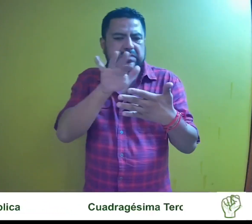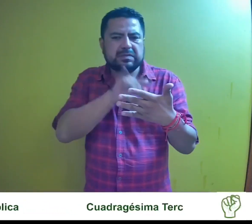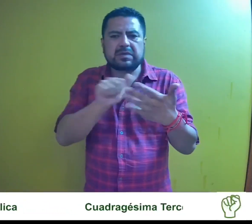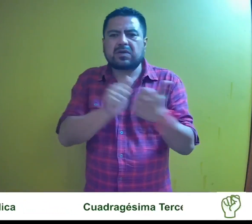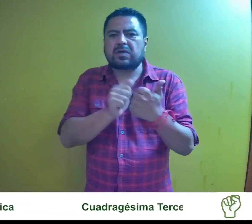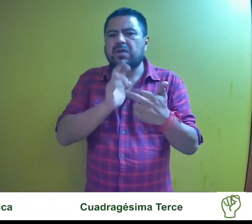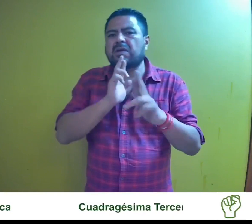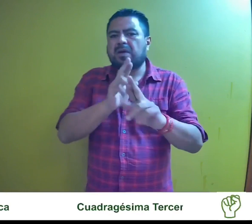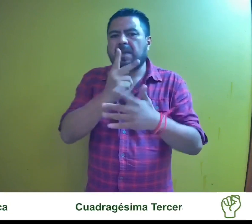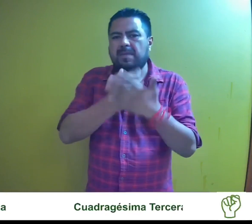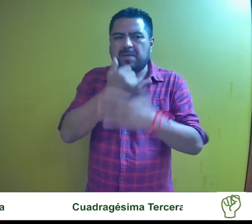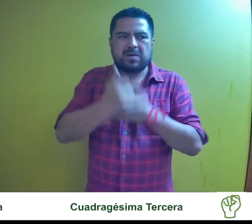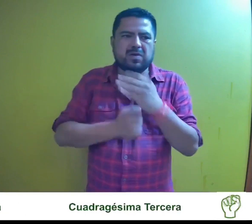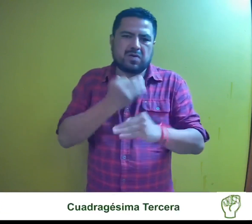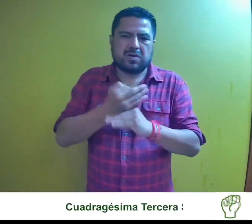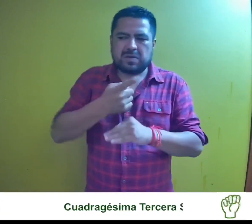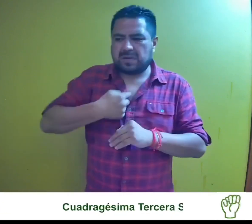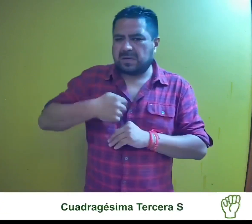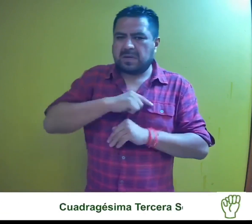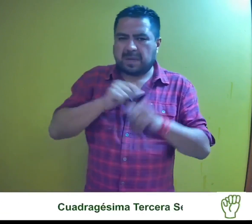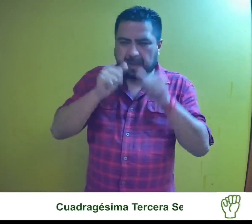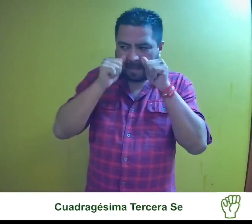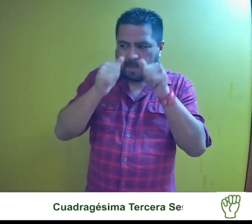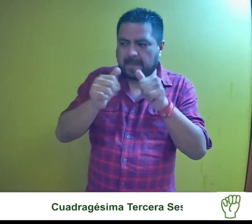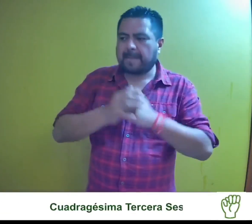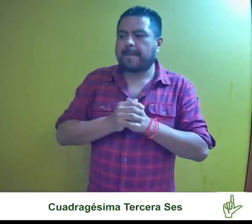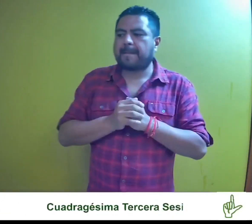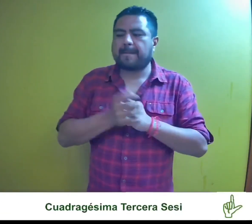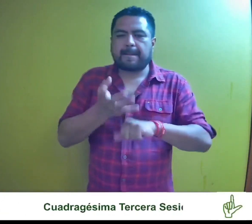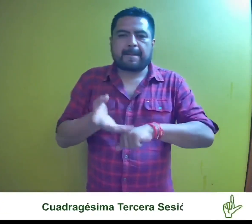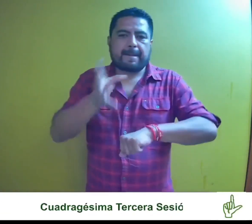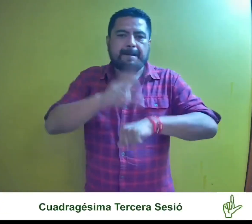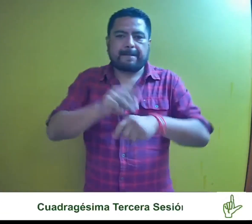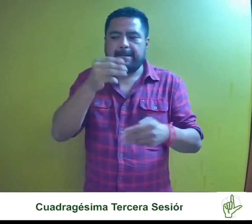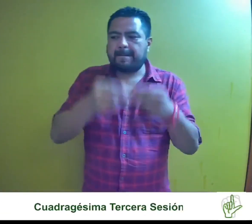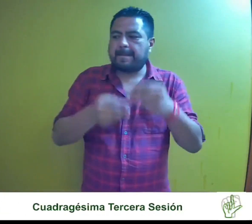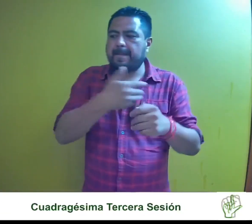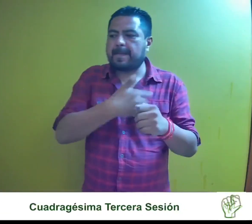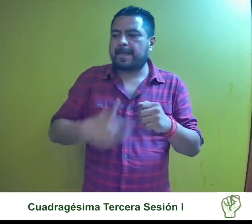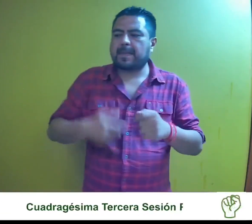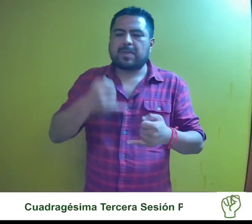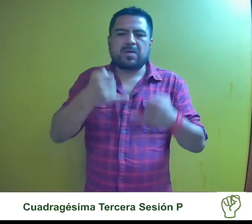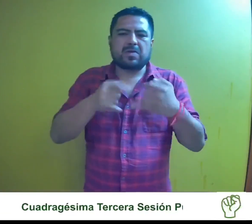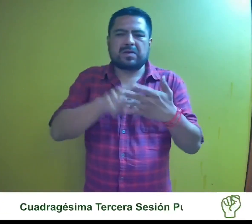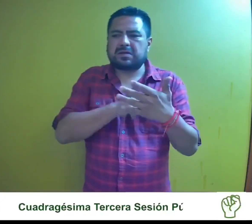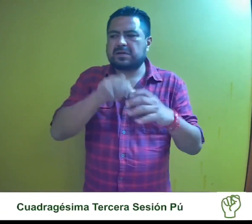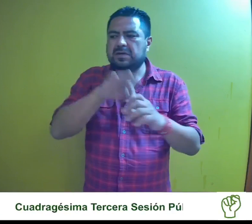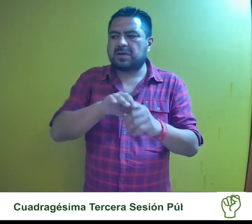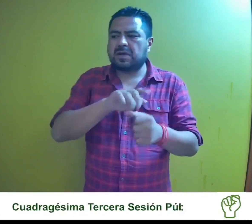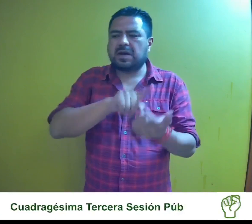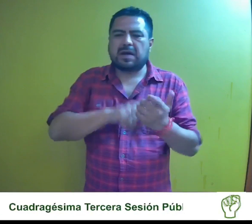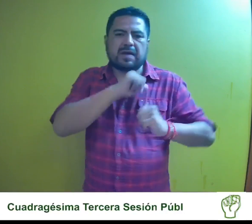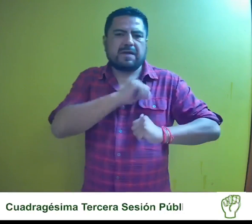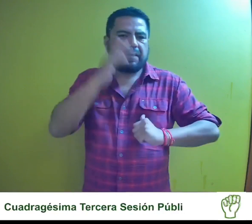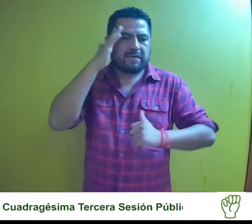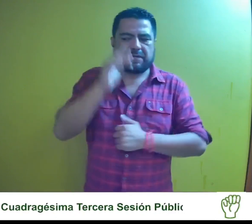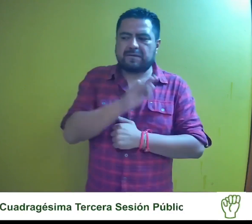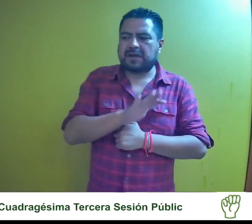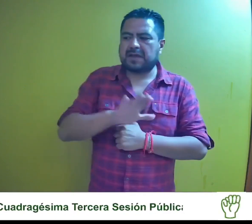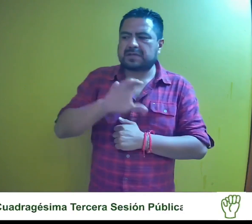resolutivos del proyecto que nos ocupa. Con su autorización, magistrada presidenta, el juicio electoral ciudadano fue promovido por Francisco Alejandro Fabián